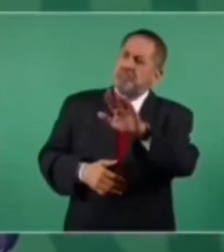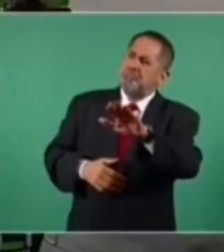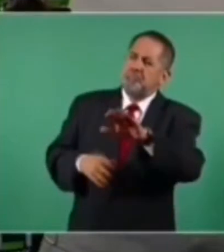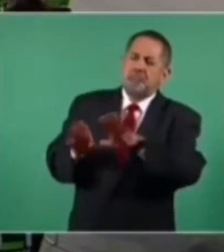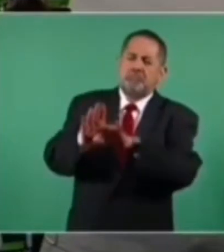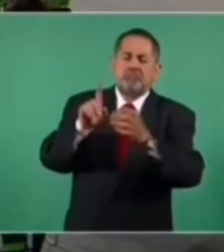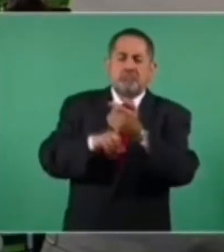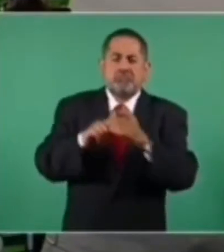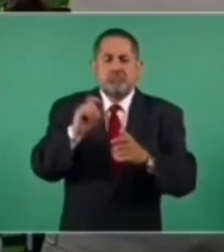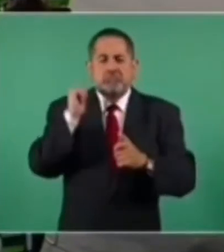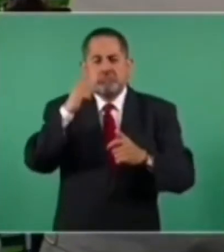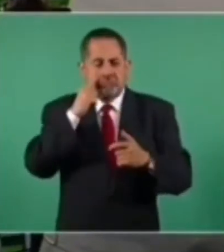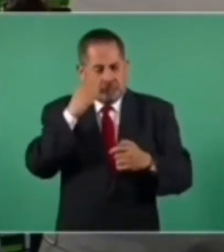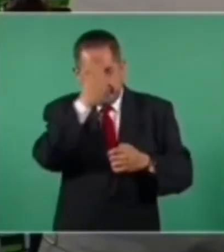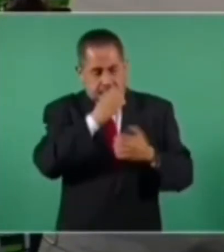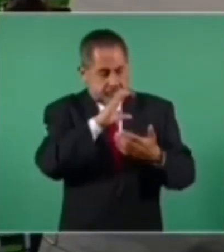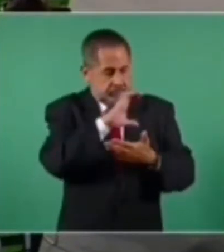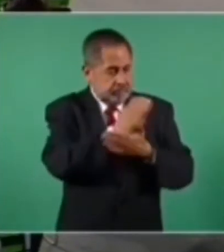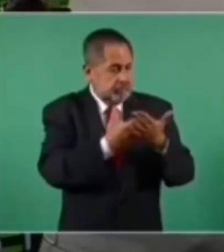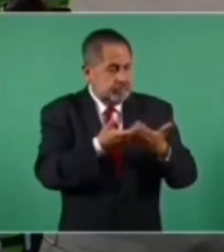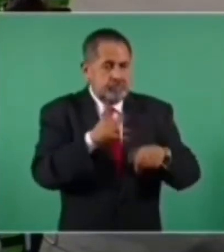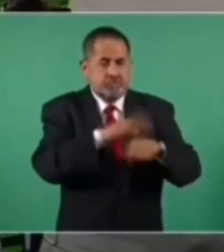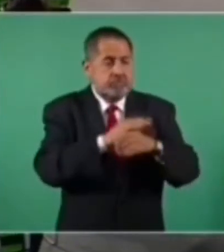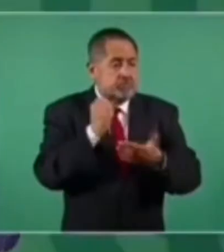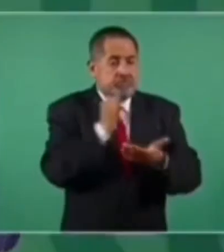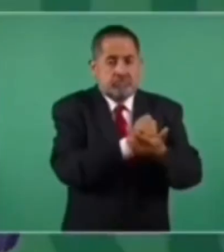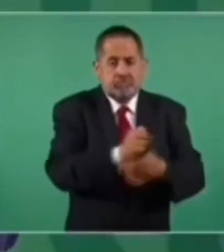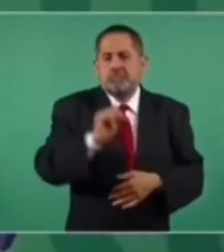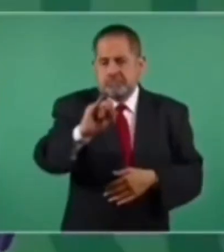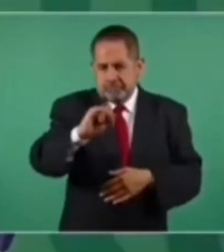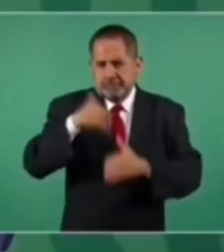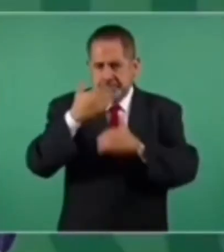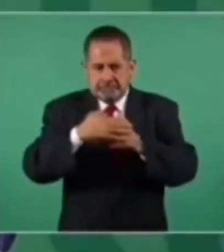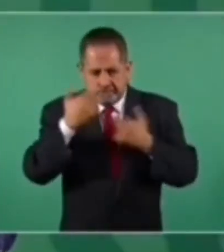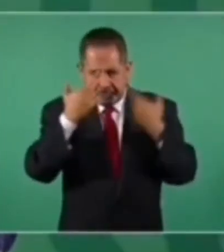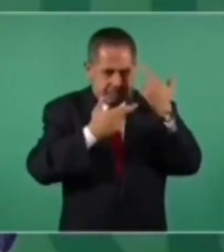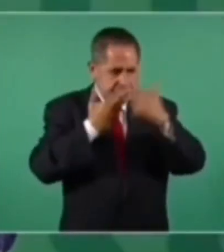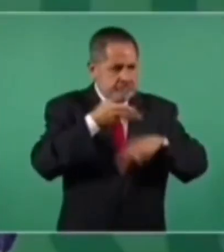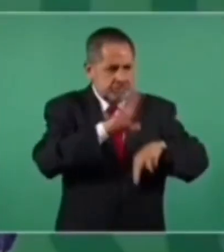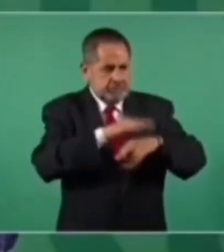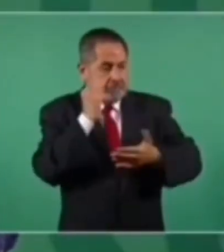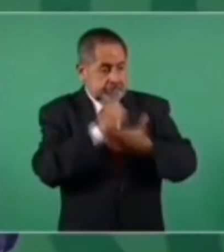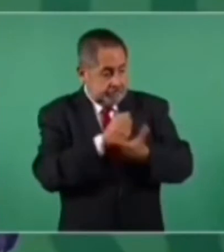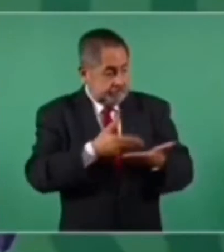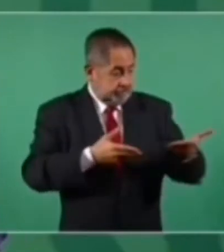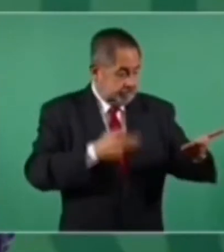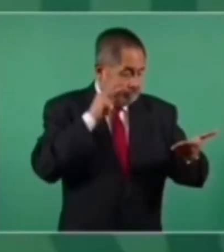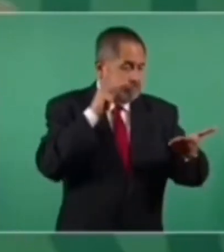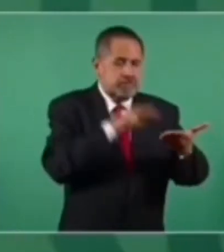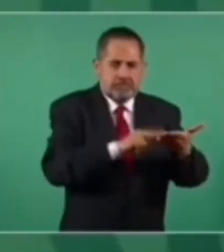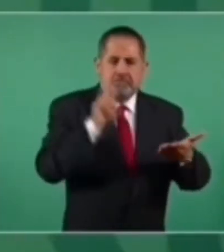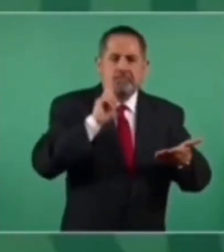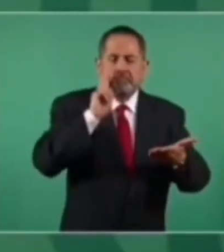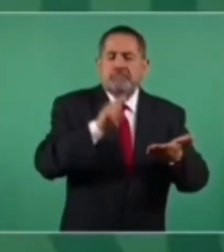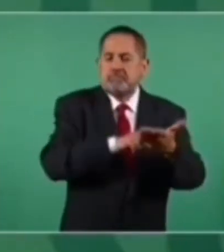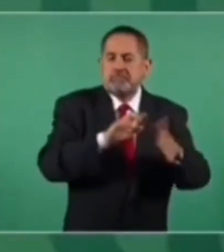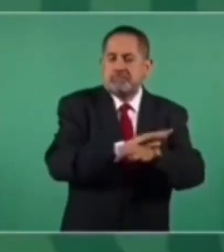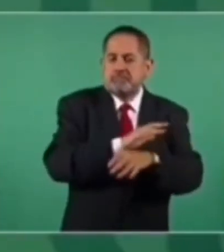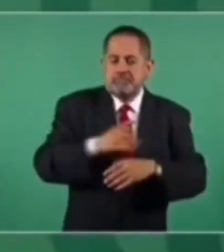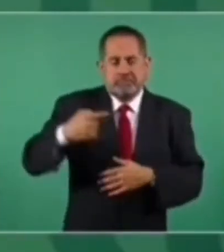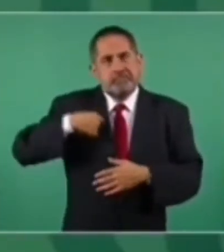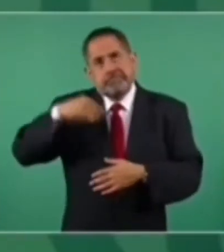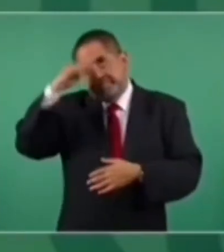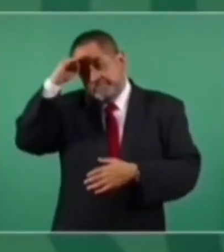revisar las concesiones, presidente? Sí, todo se va a resolver. Y estoy pensando, porque ni modo que